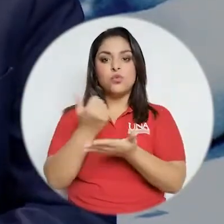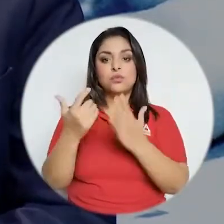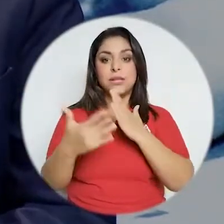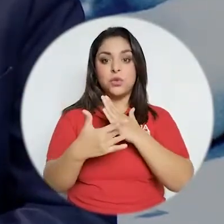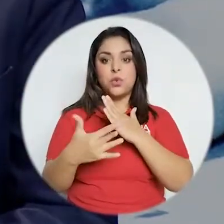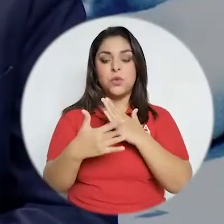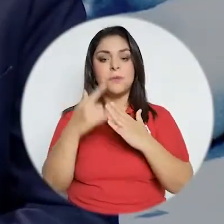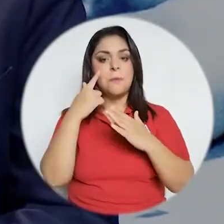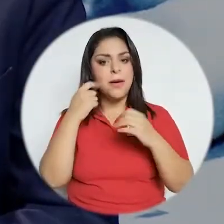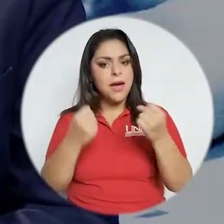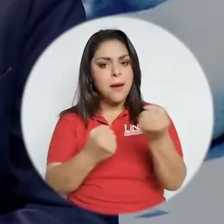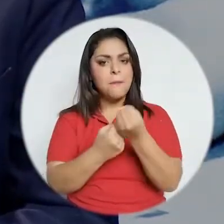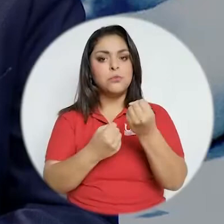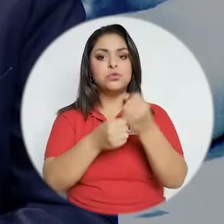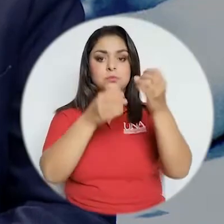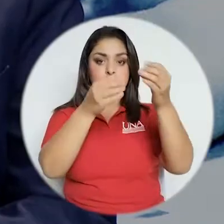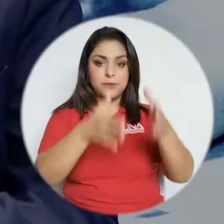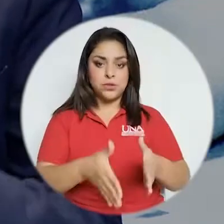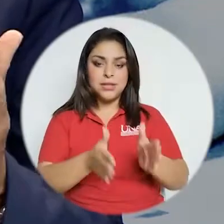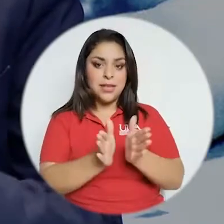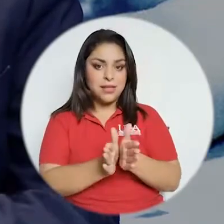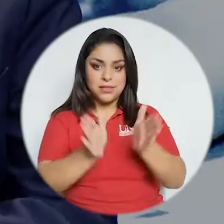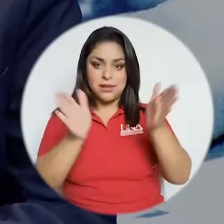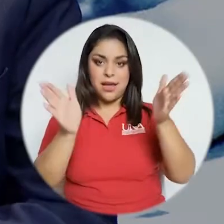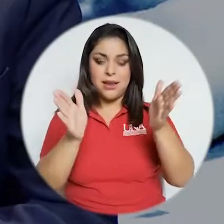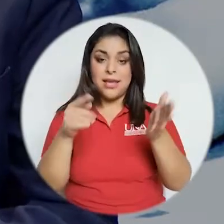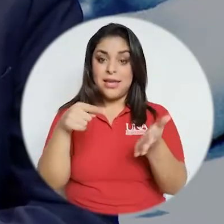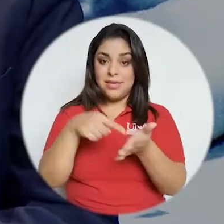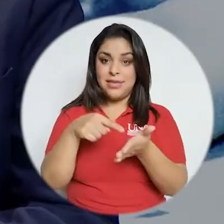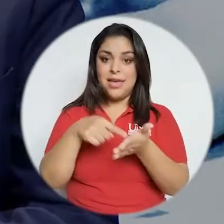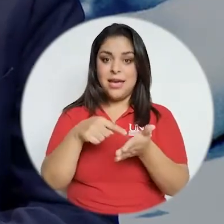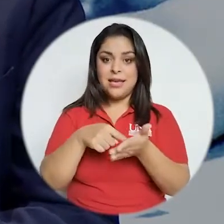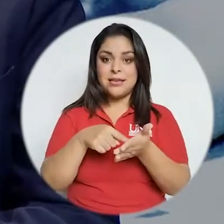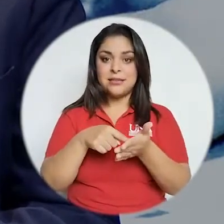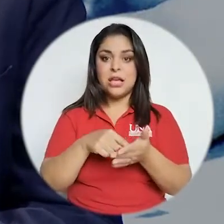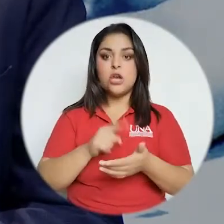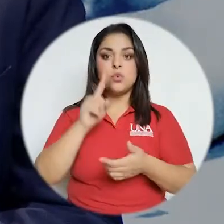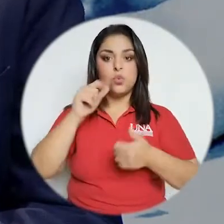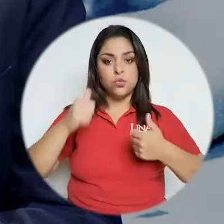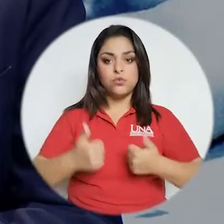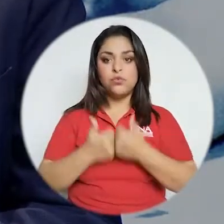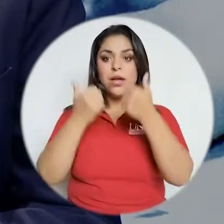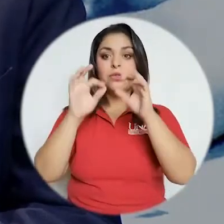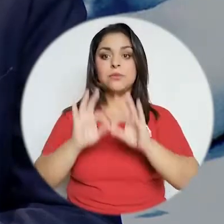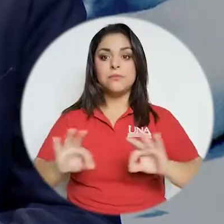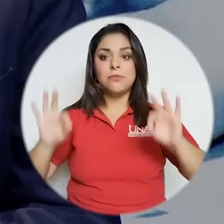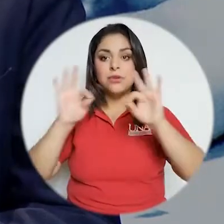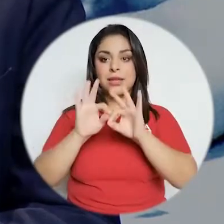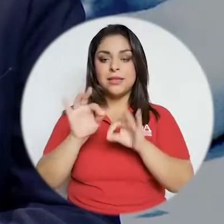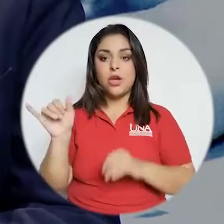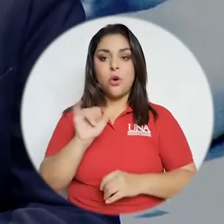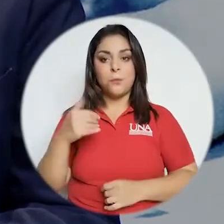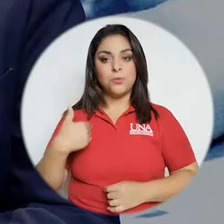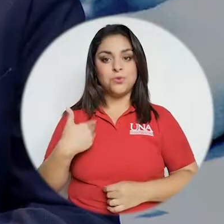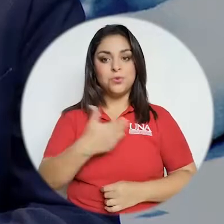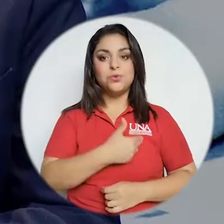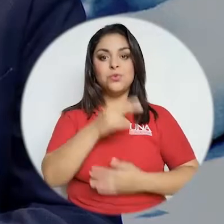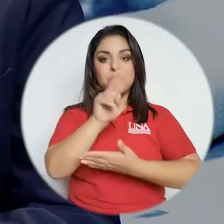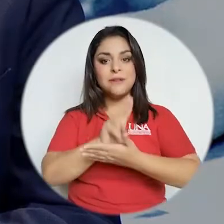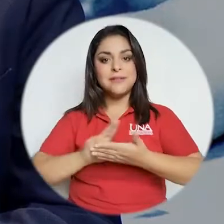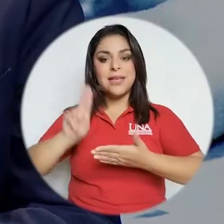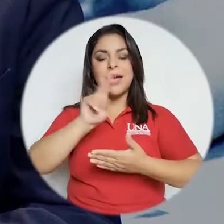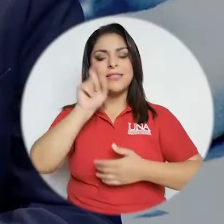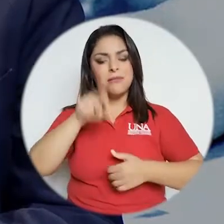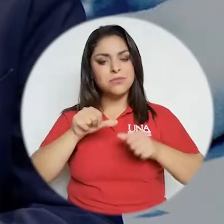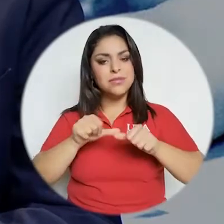de recursos tecnológicos para el apoyo de la docencia en general y ese será insisto un reto importante que